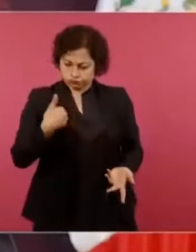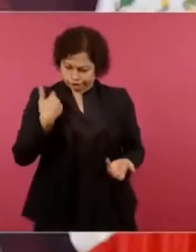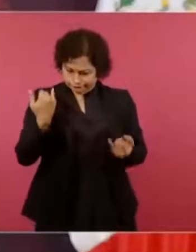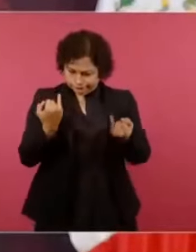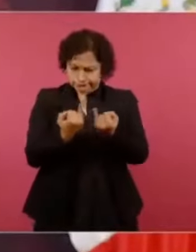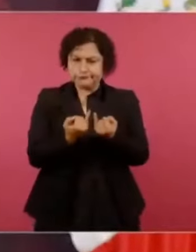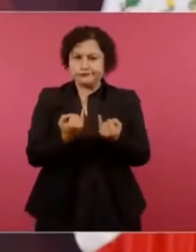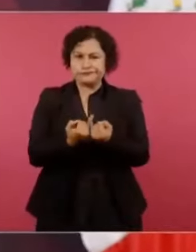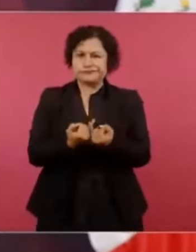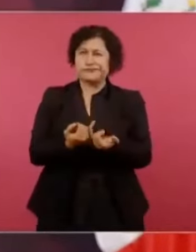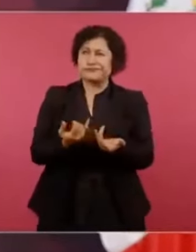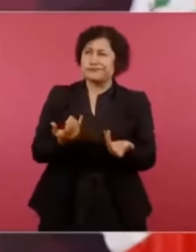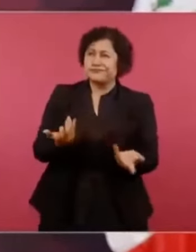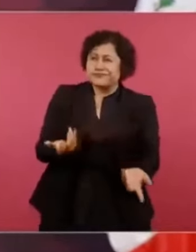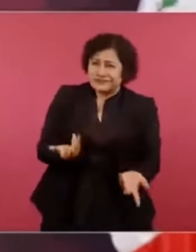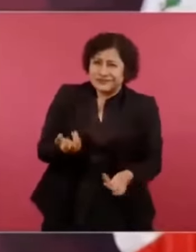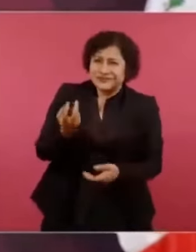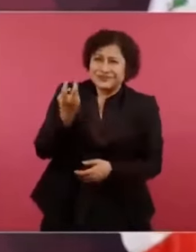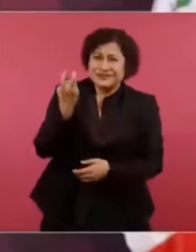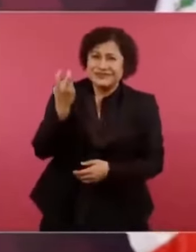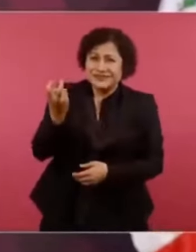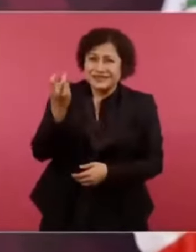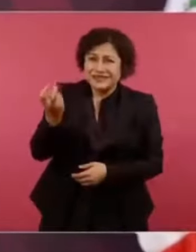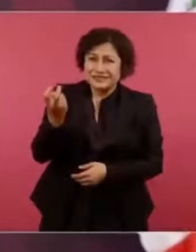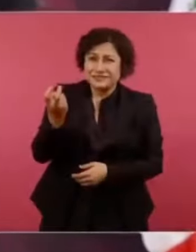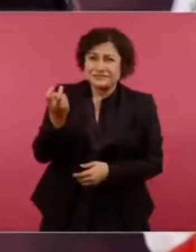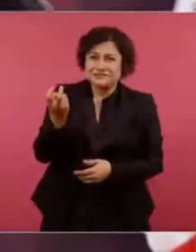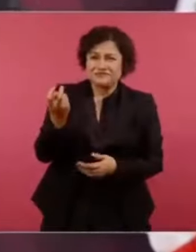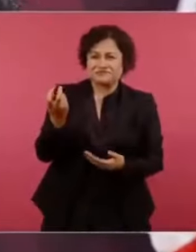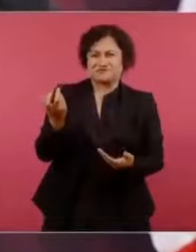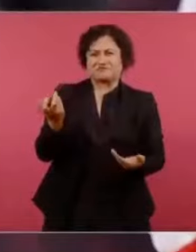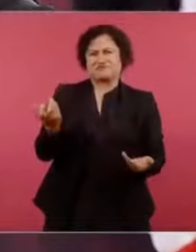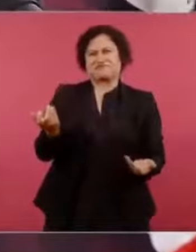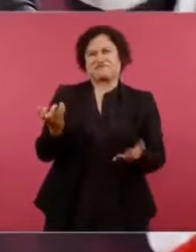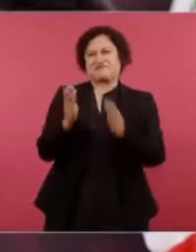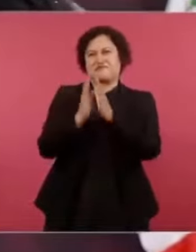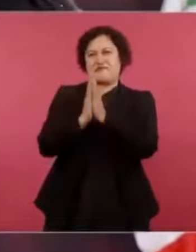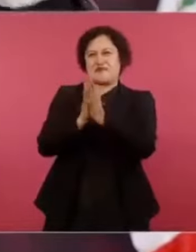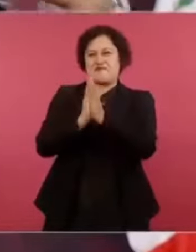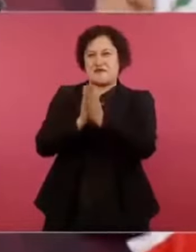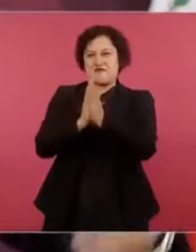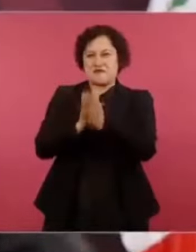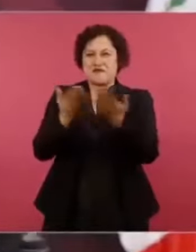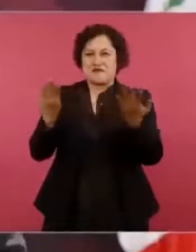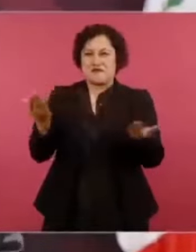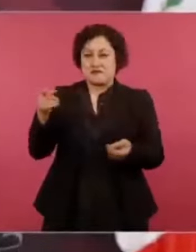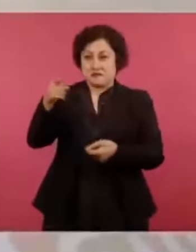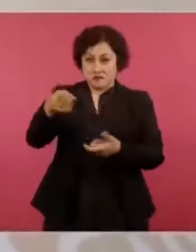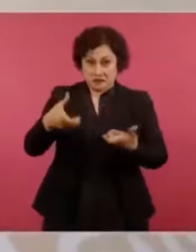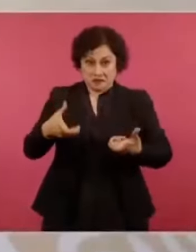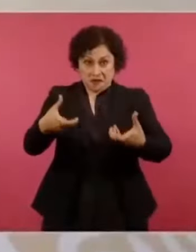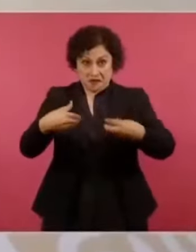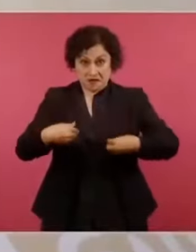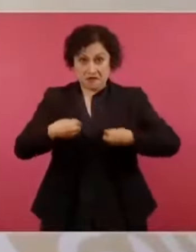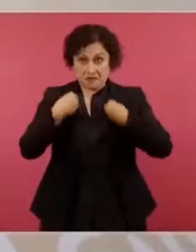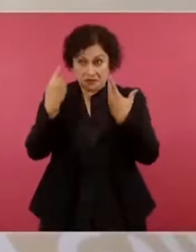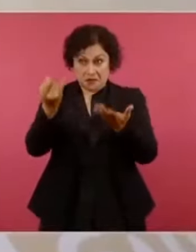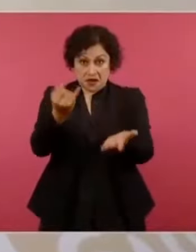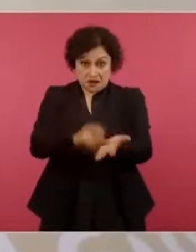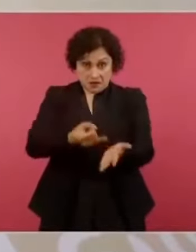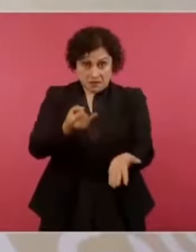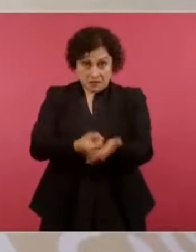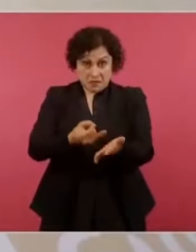representara mucho. Claro, todos tienen que pagar impuestos, todos tenemos que